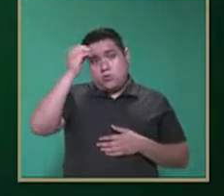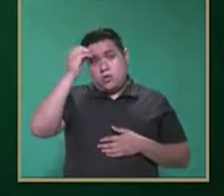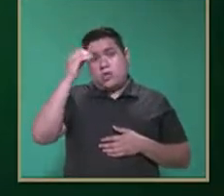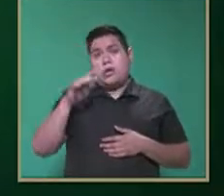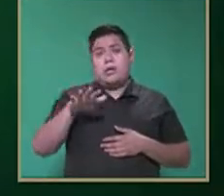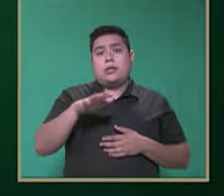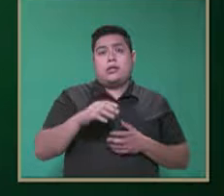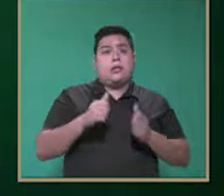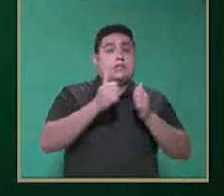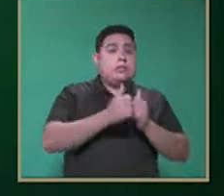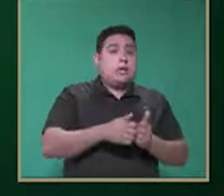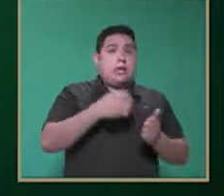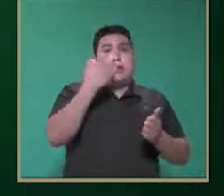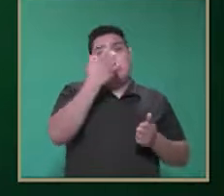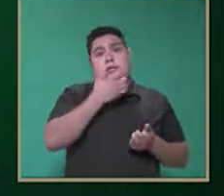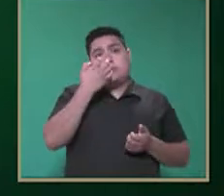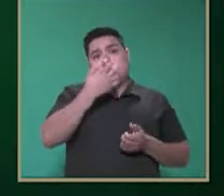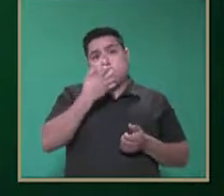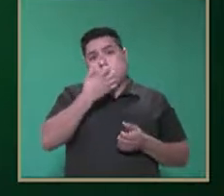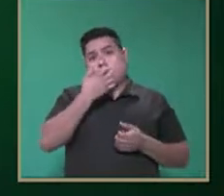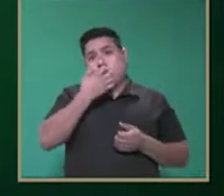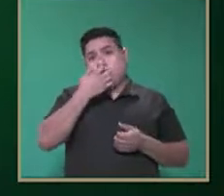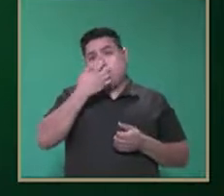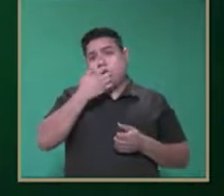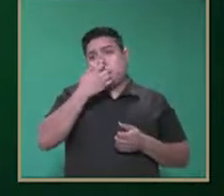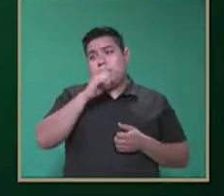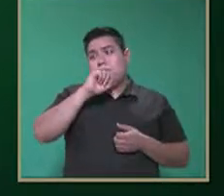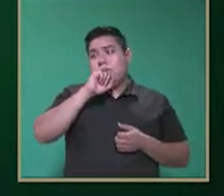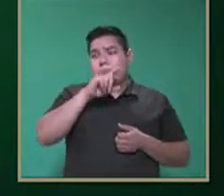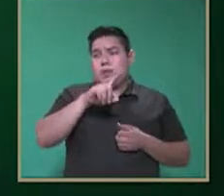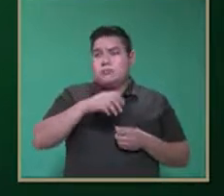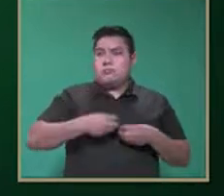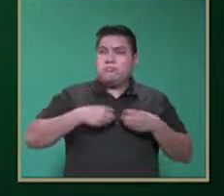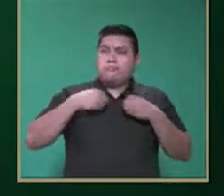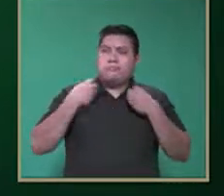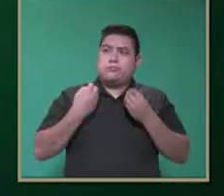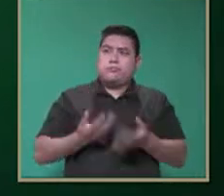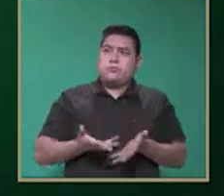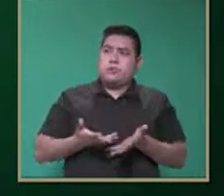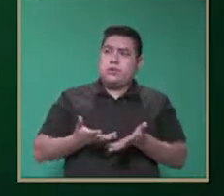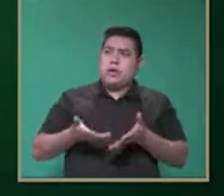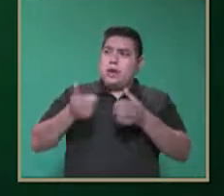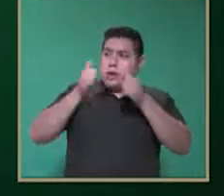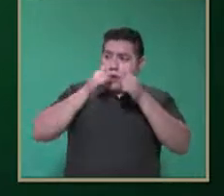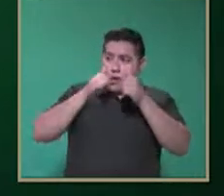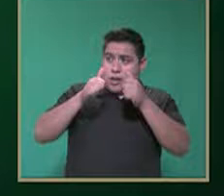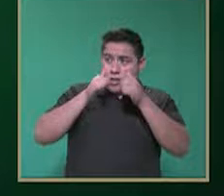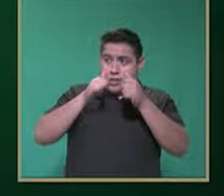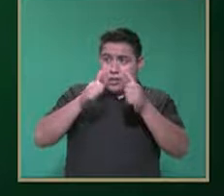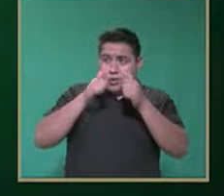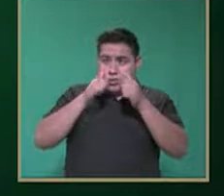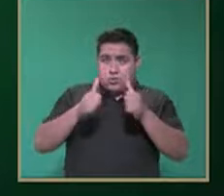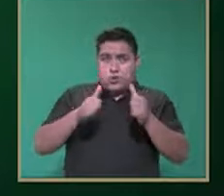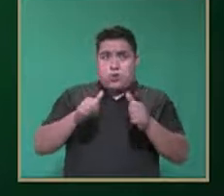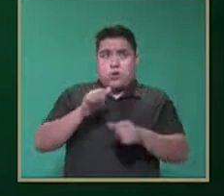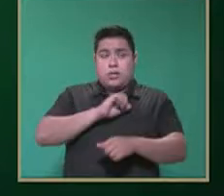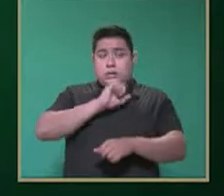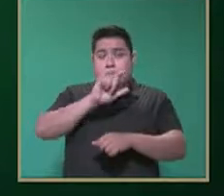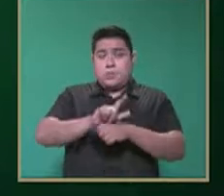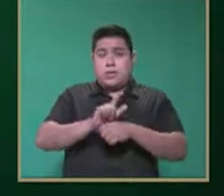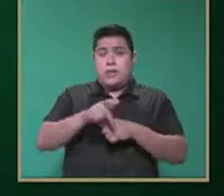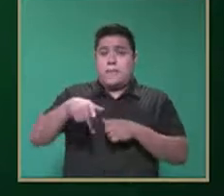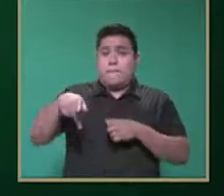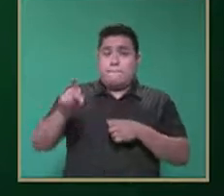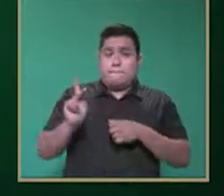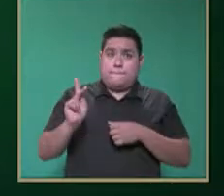escuelas, en las escuelas secundarias, y ahí se les ofrece una atención especial a ellos. Sin embargo,